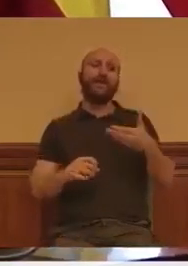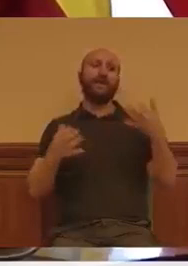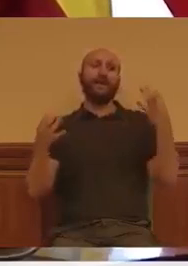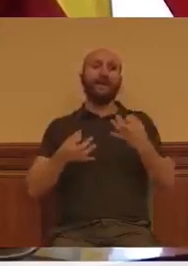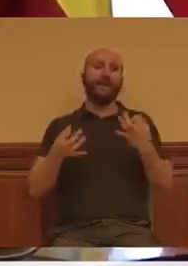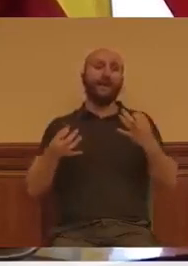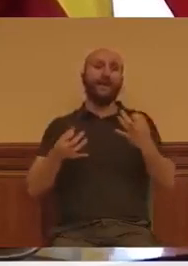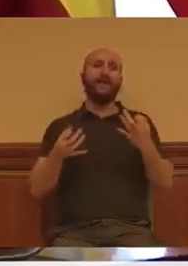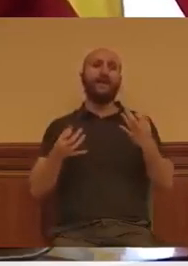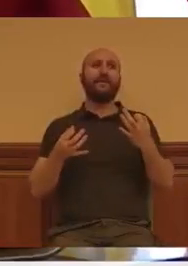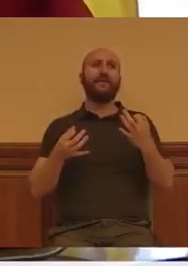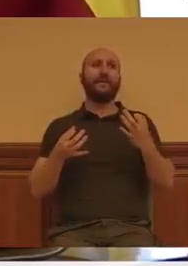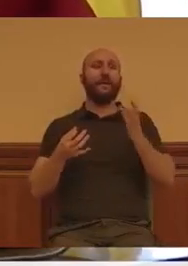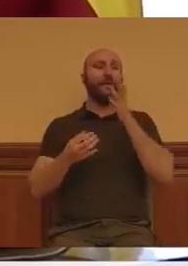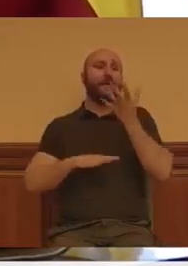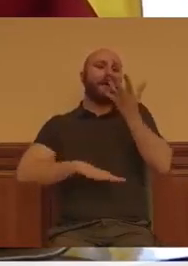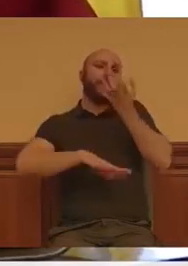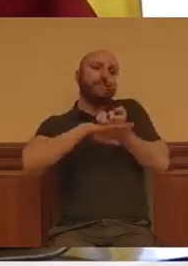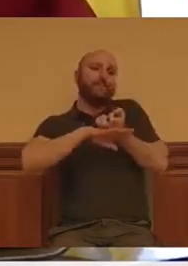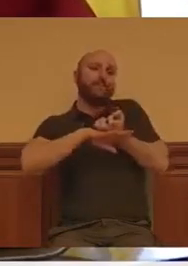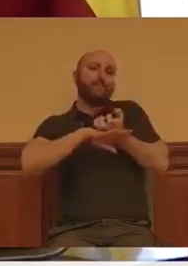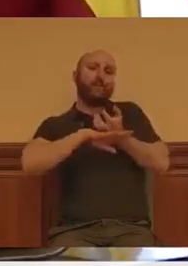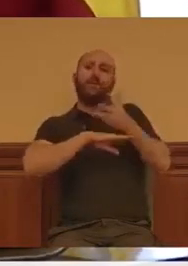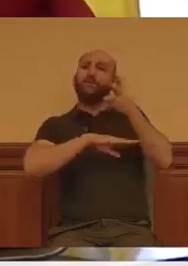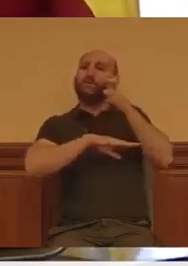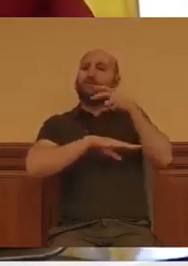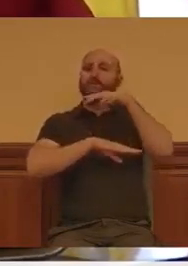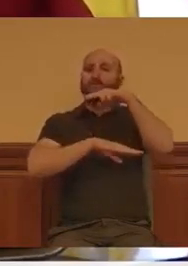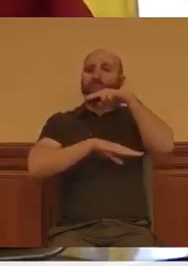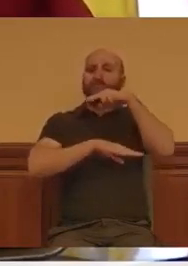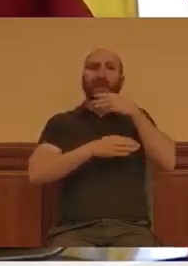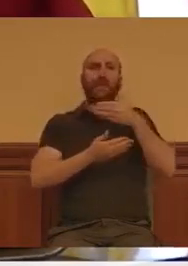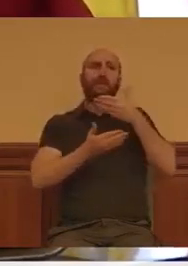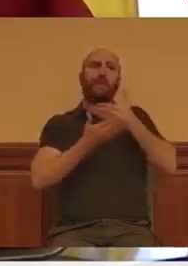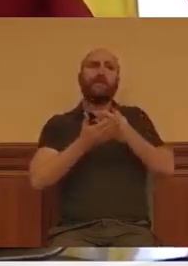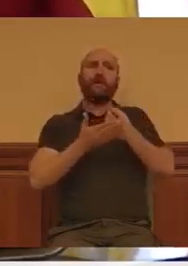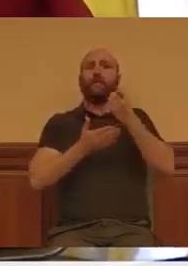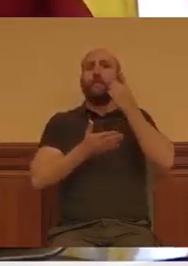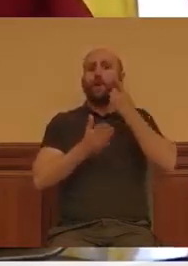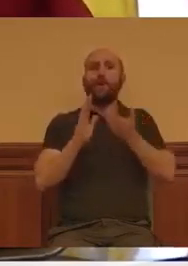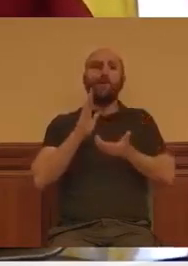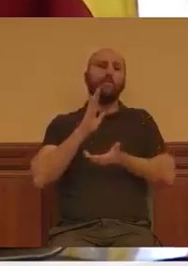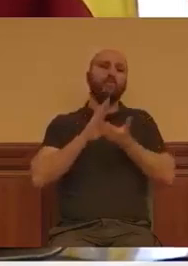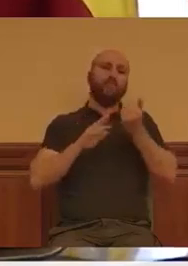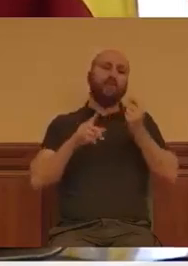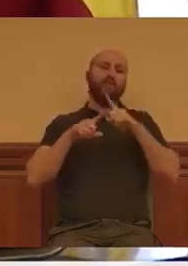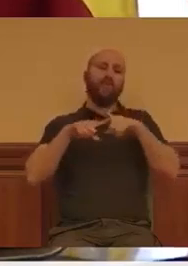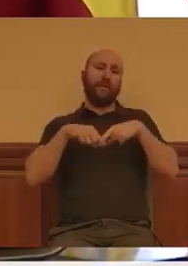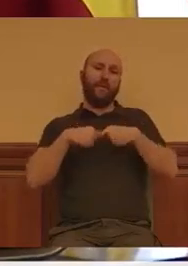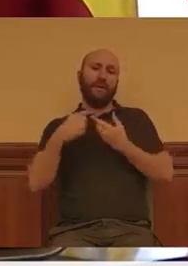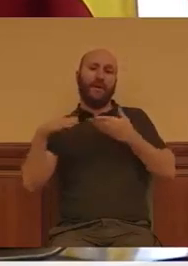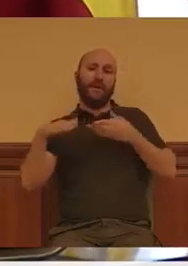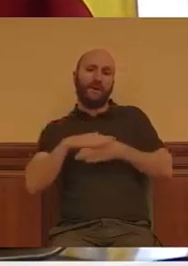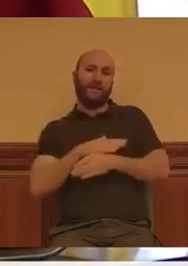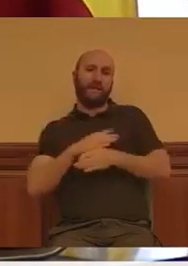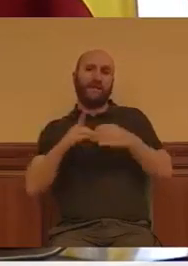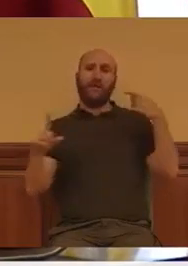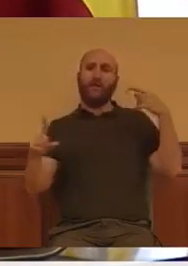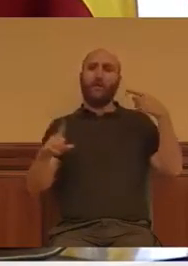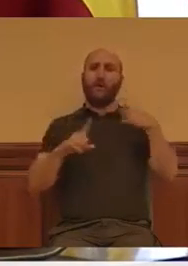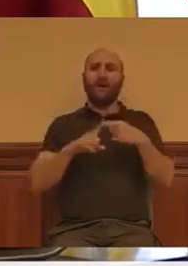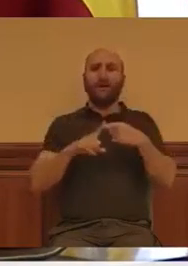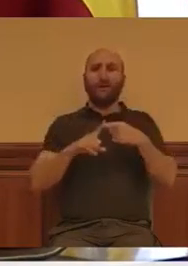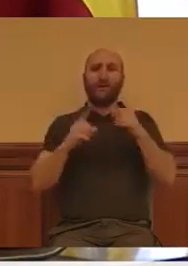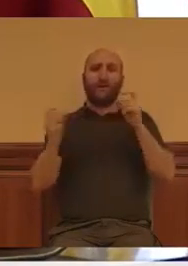conversación en la que esta señora pedía retirar el teléfono móvil a los familiares para que no pudiesen rechazar las